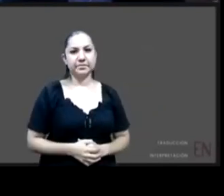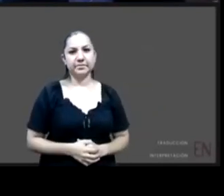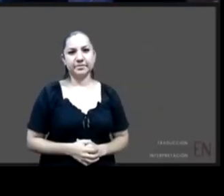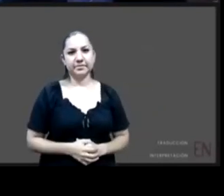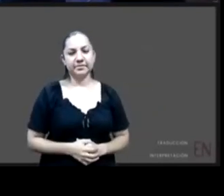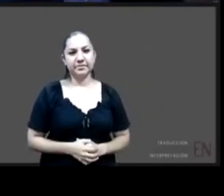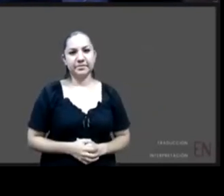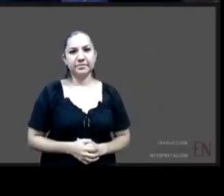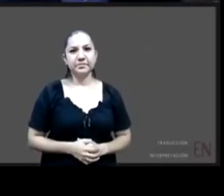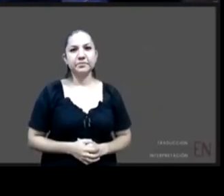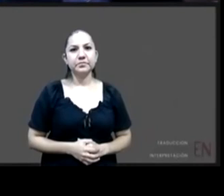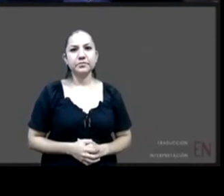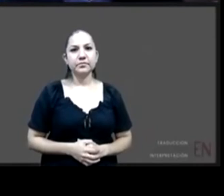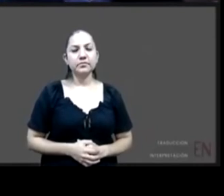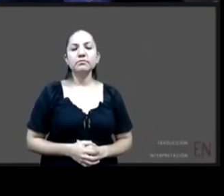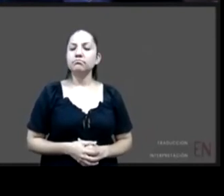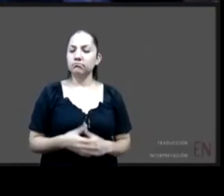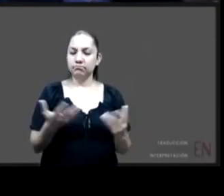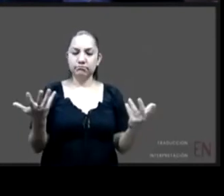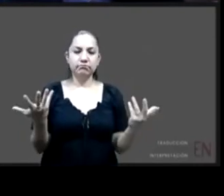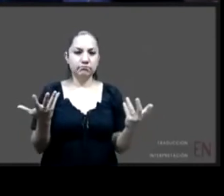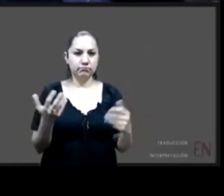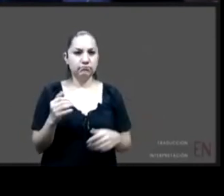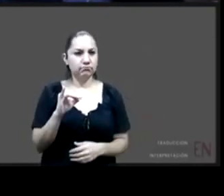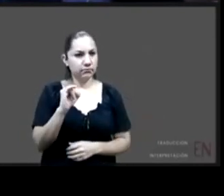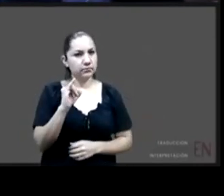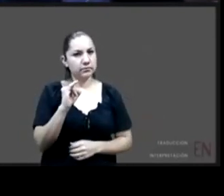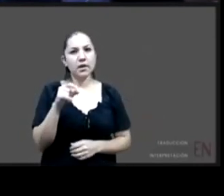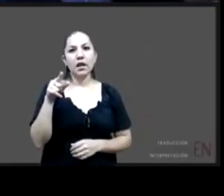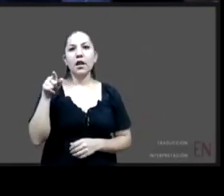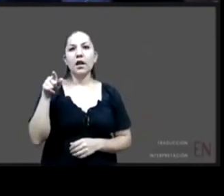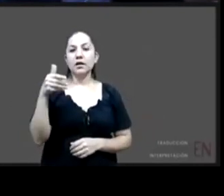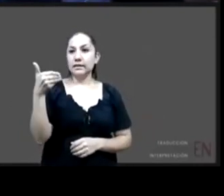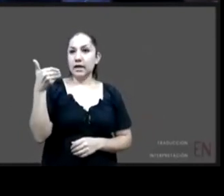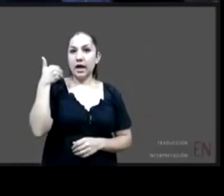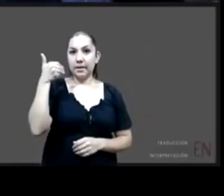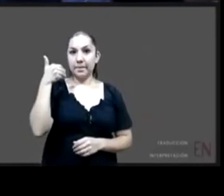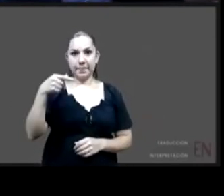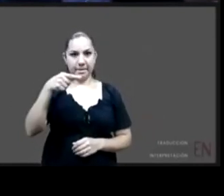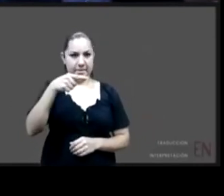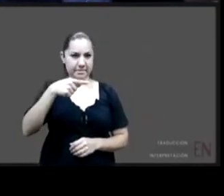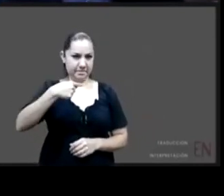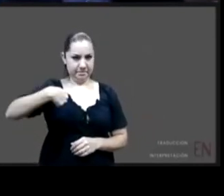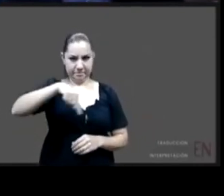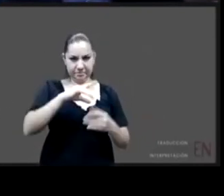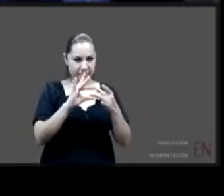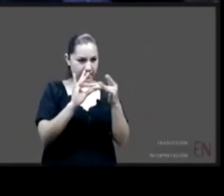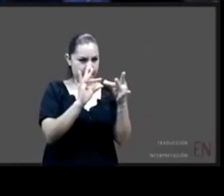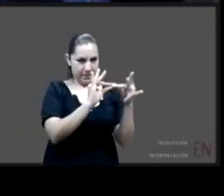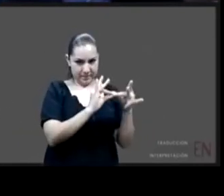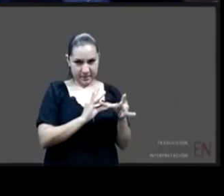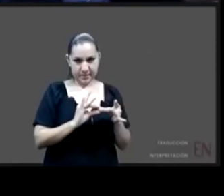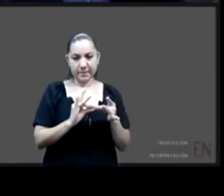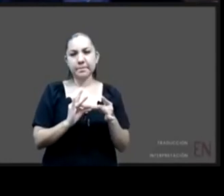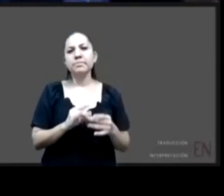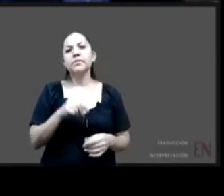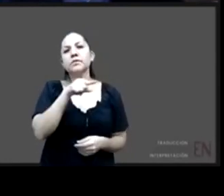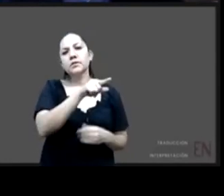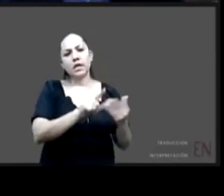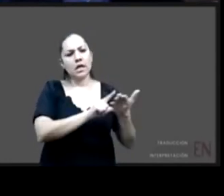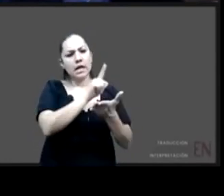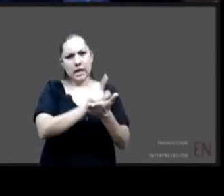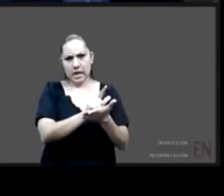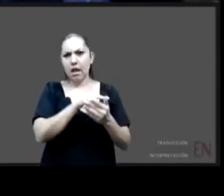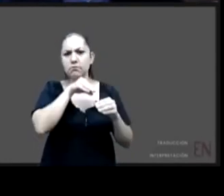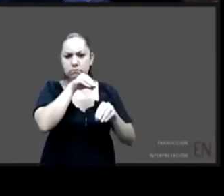sí bueno efectivamente como mencionábamos hace un momento existe ya un avance legal importante